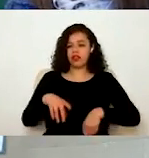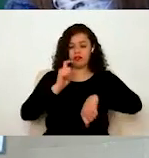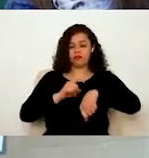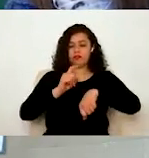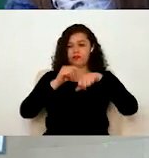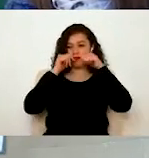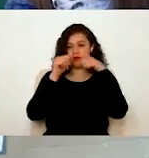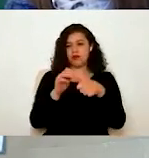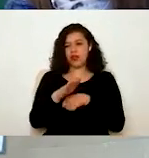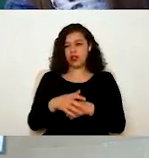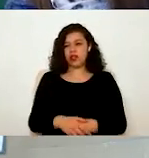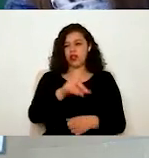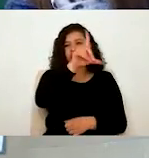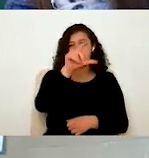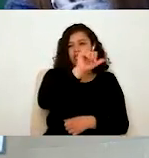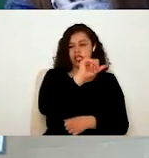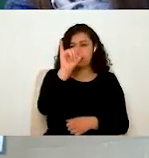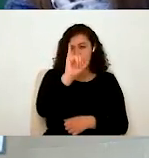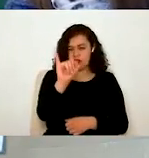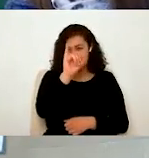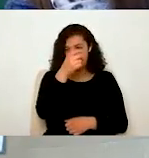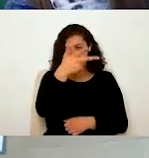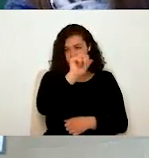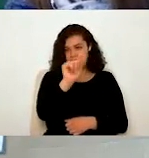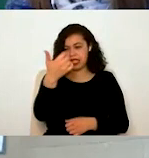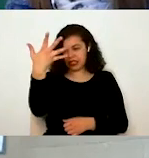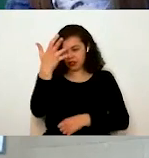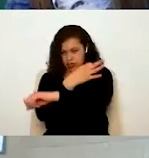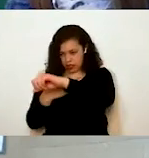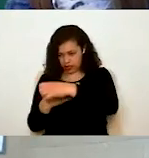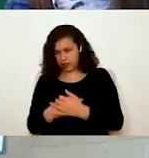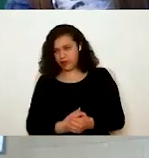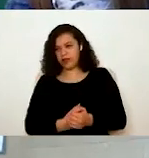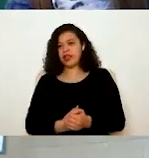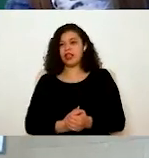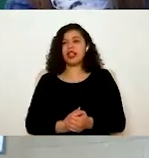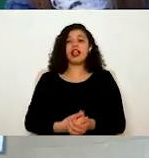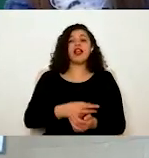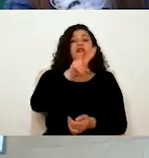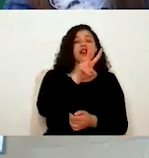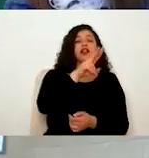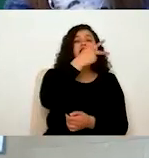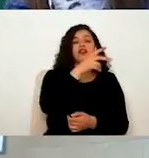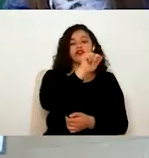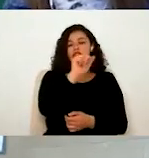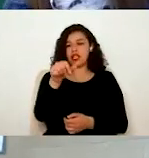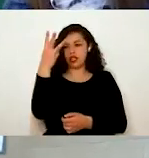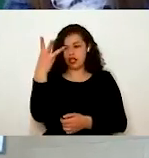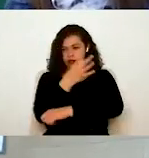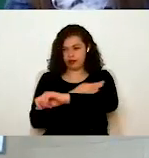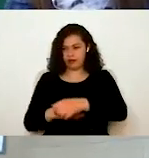mesa es de lunes a jueves de 8 a 5 de la tarde y viernes de 8 a 3.